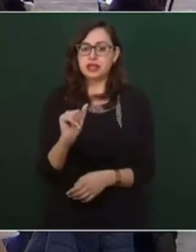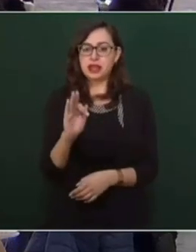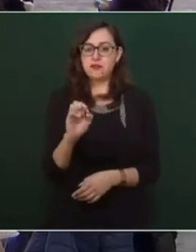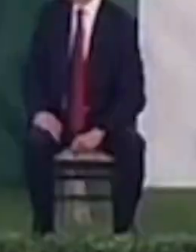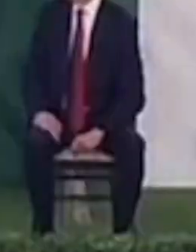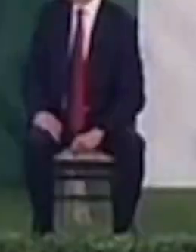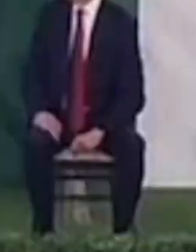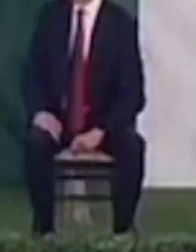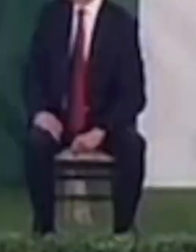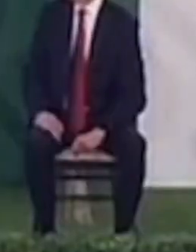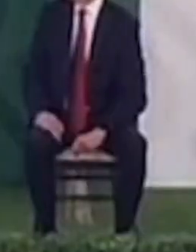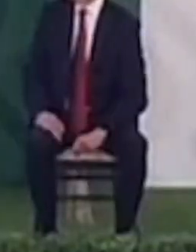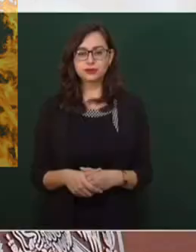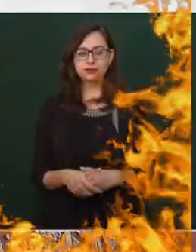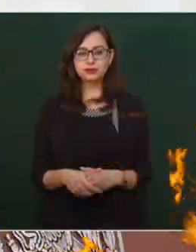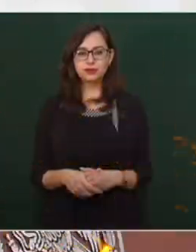quieren mucho.